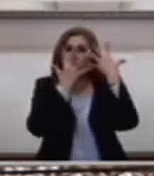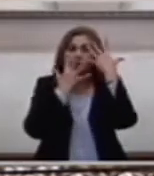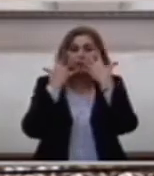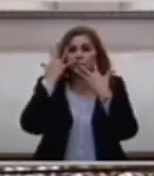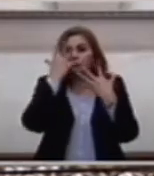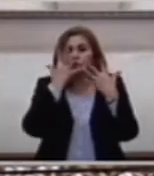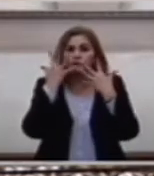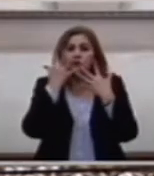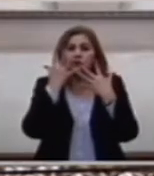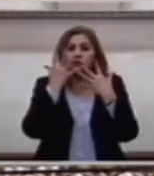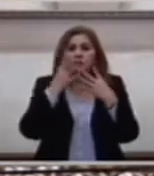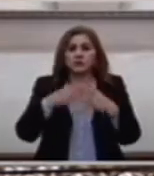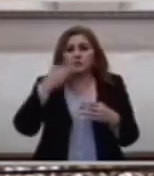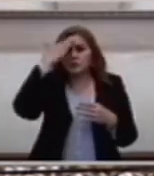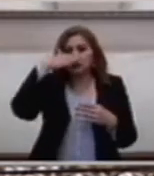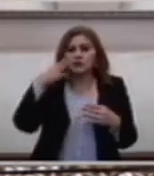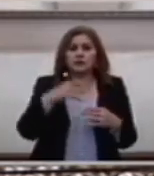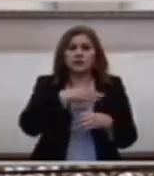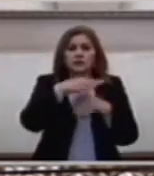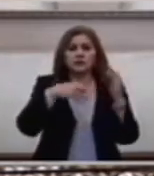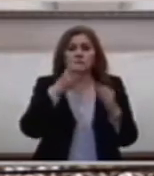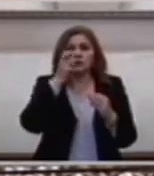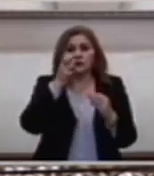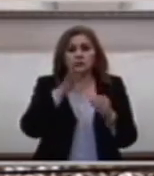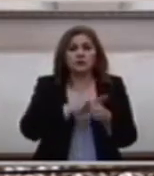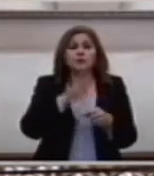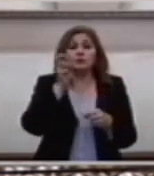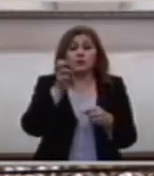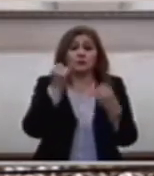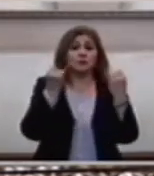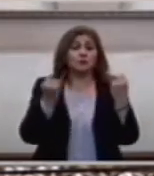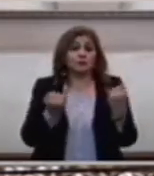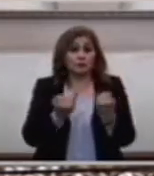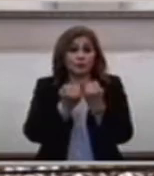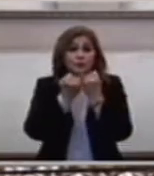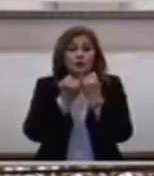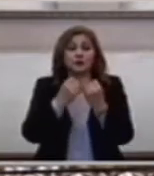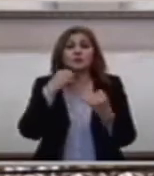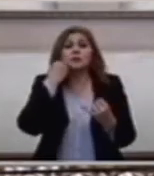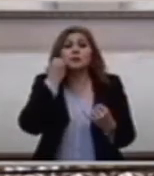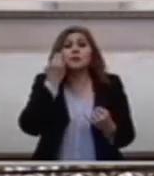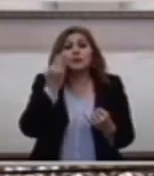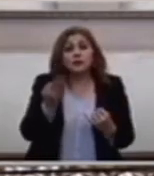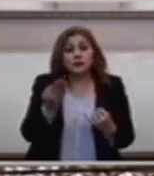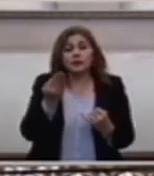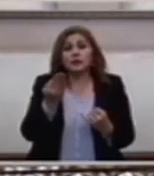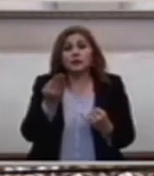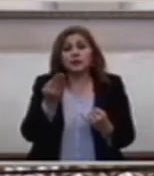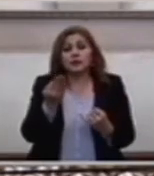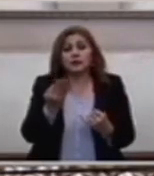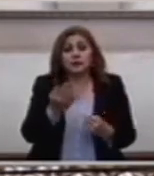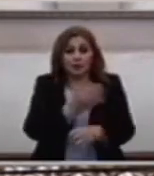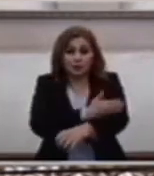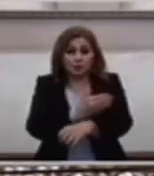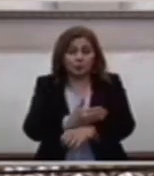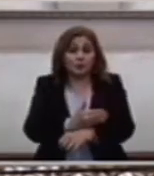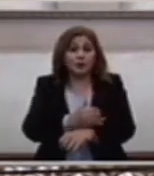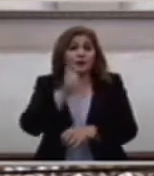Negaciones Y por eso También Quiere pescar Con nosotros